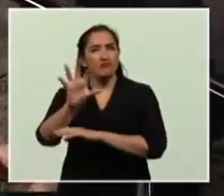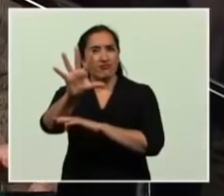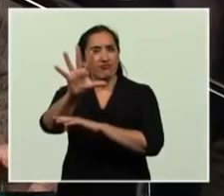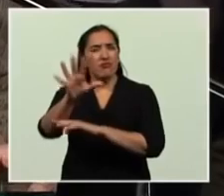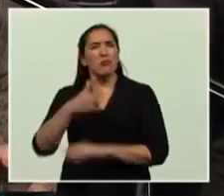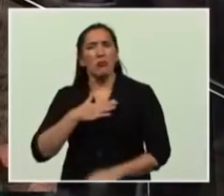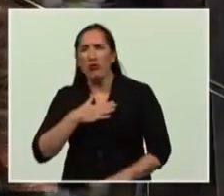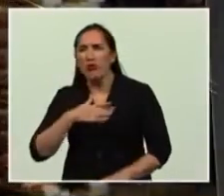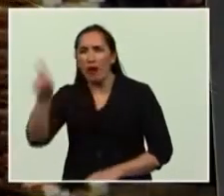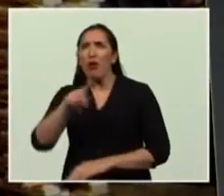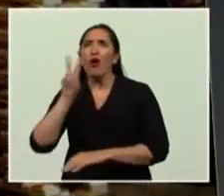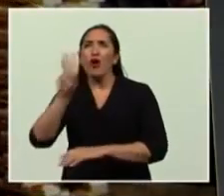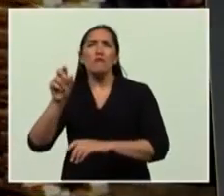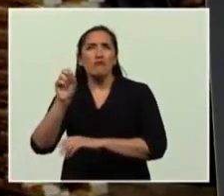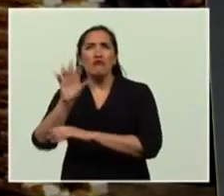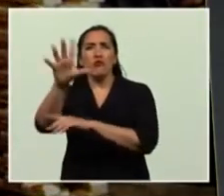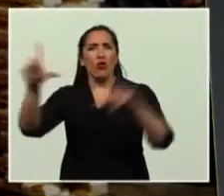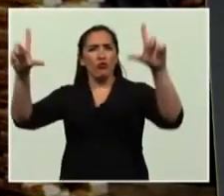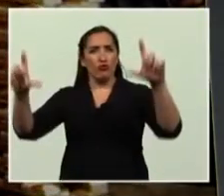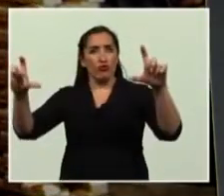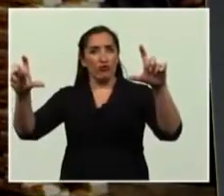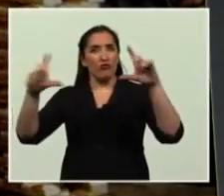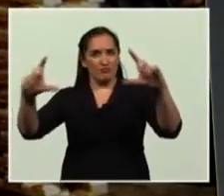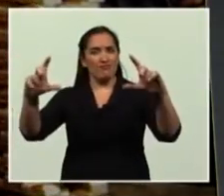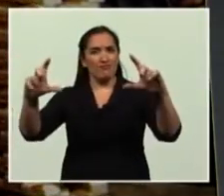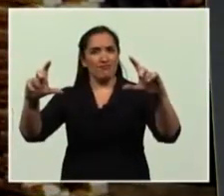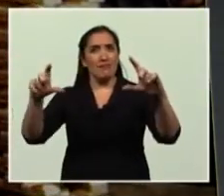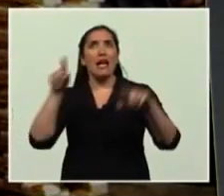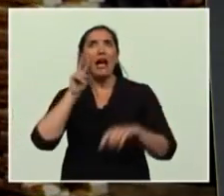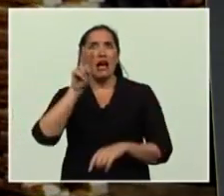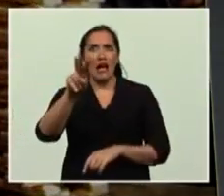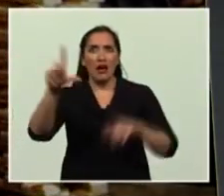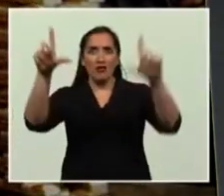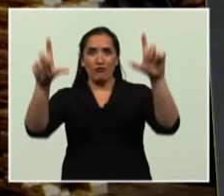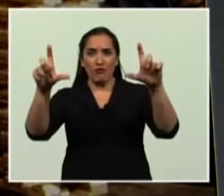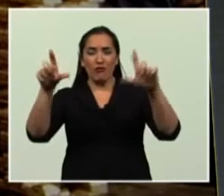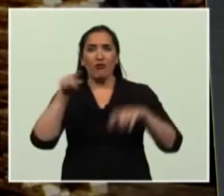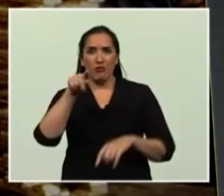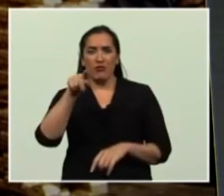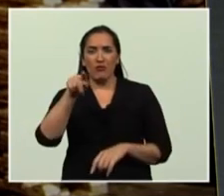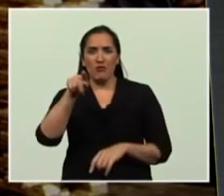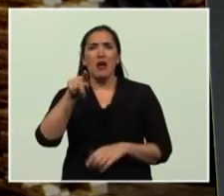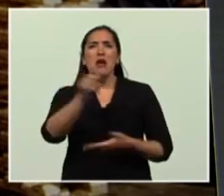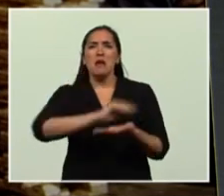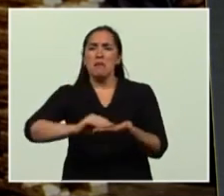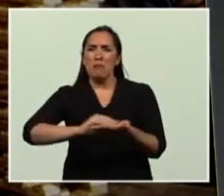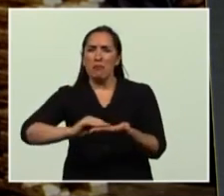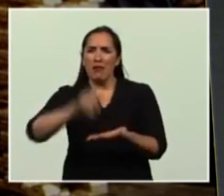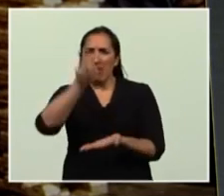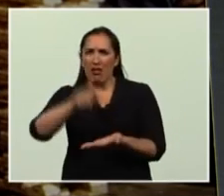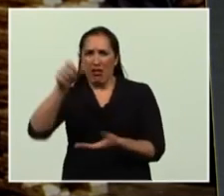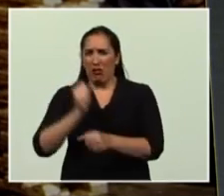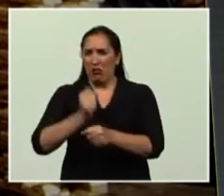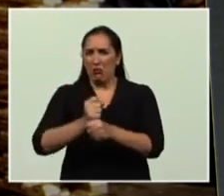Por favor, se la pueden proyectar, es una foto, allí se observan a empleados de la